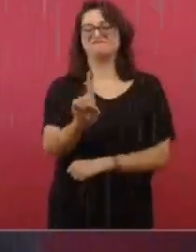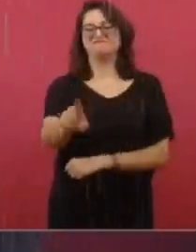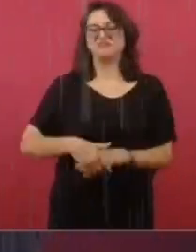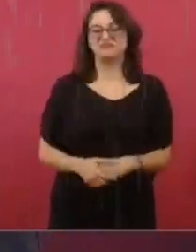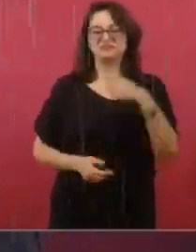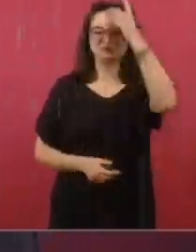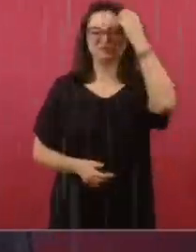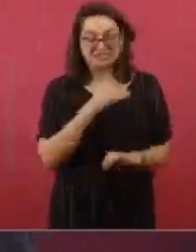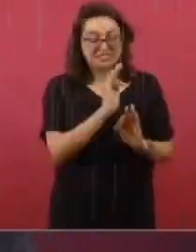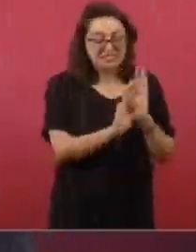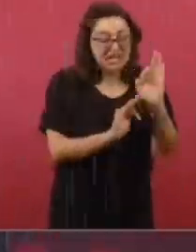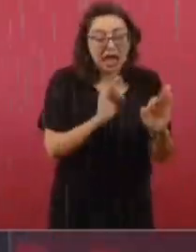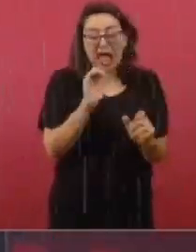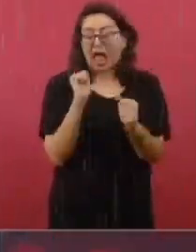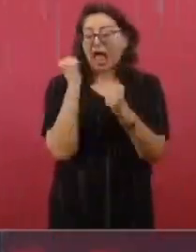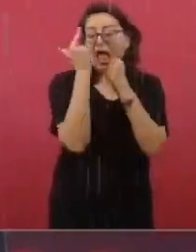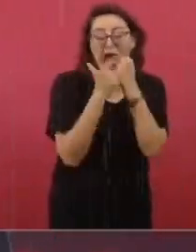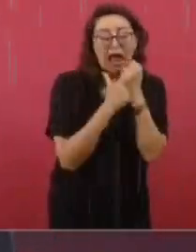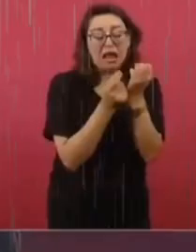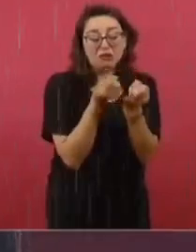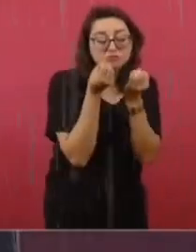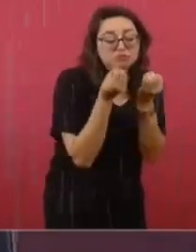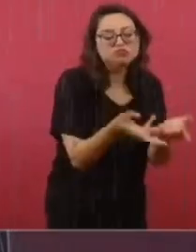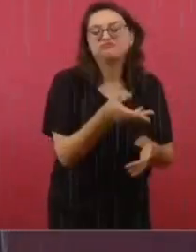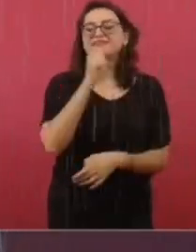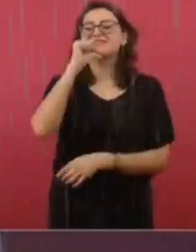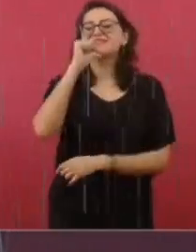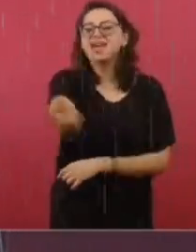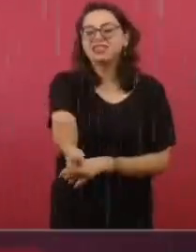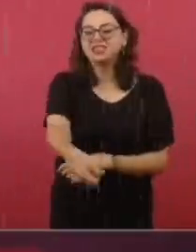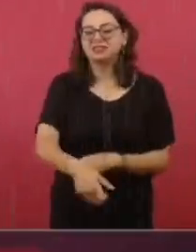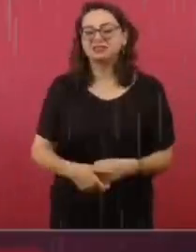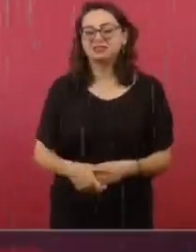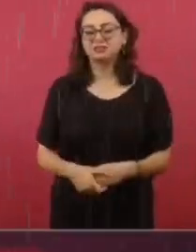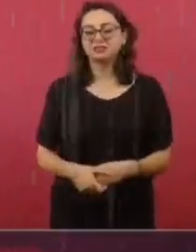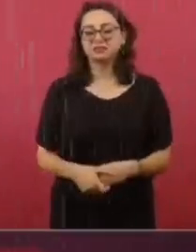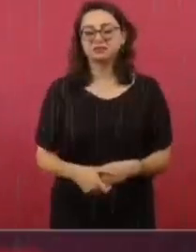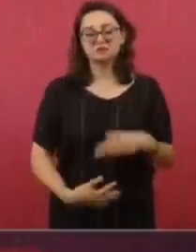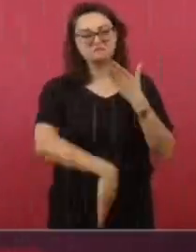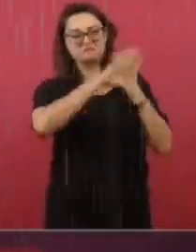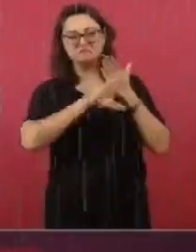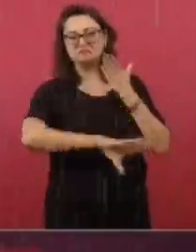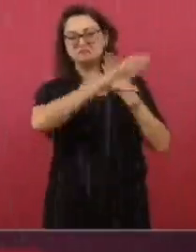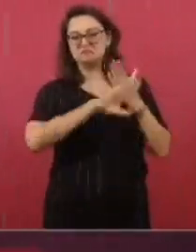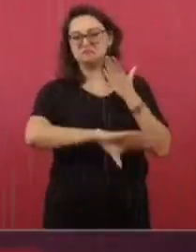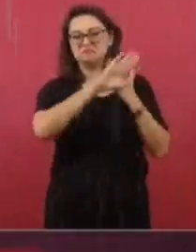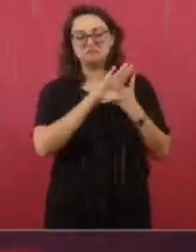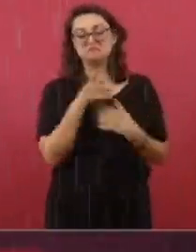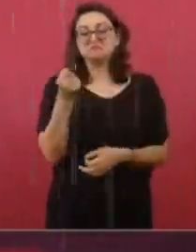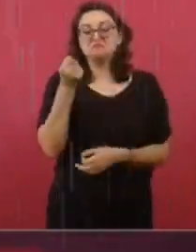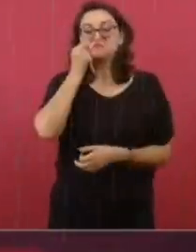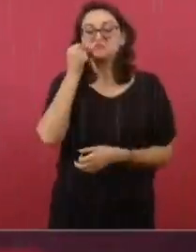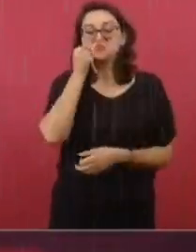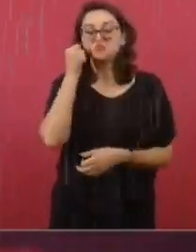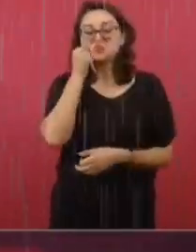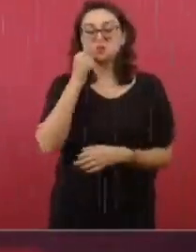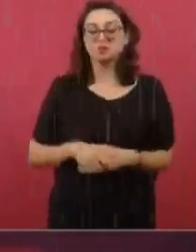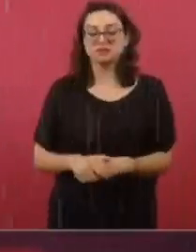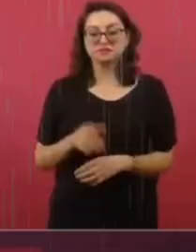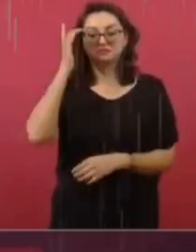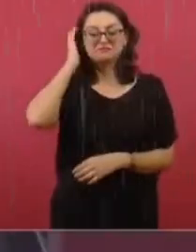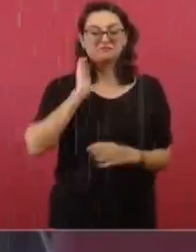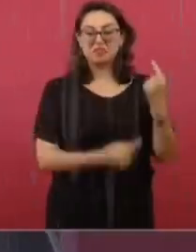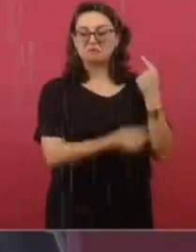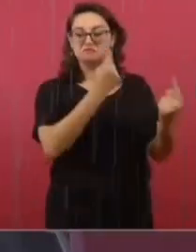los corruptos. Nada. Aunque me insulten. Ya lo dije a señores. Ya Manuelita está en el cielo. Y tengo mi